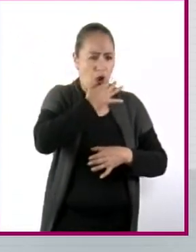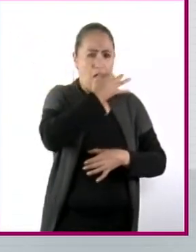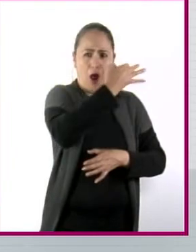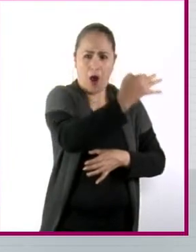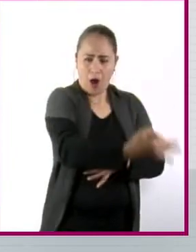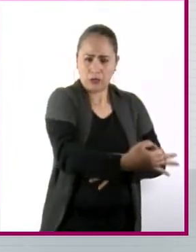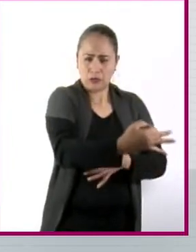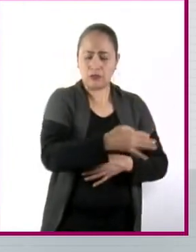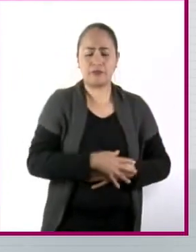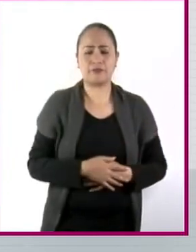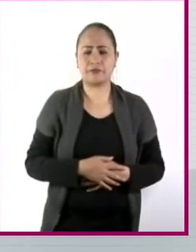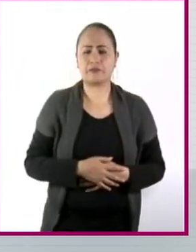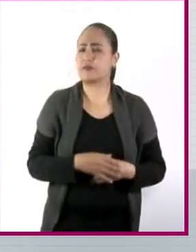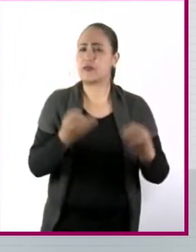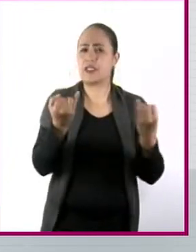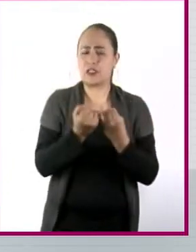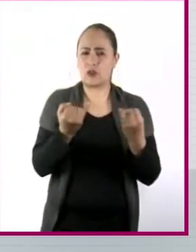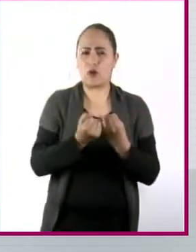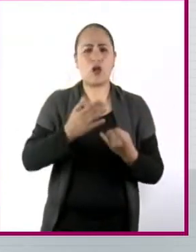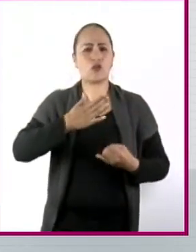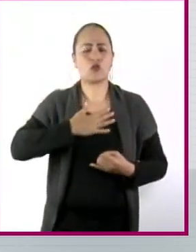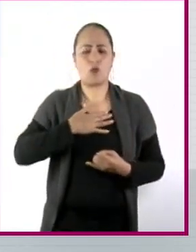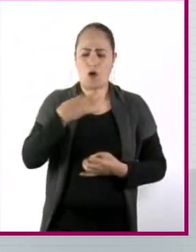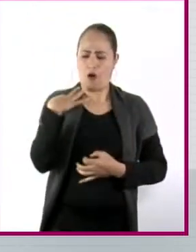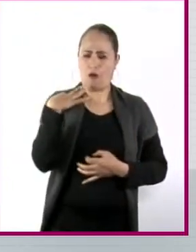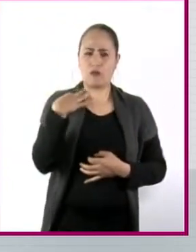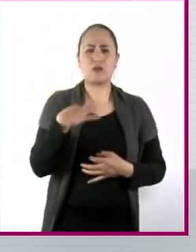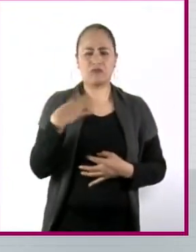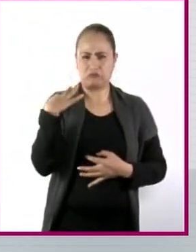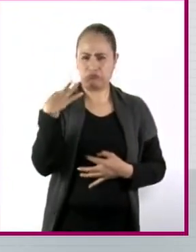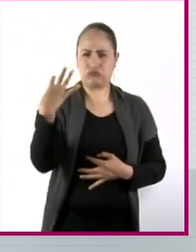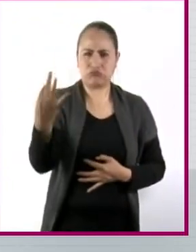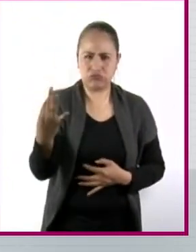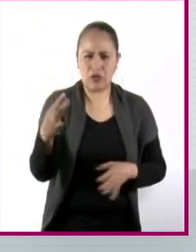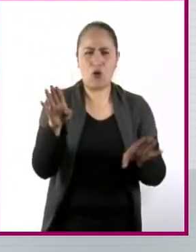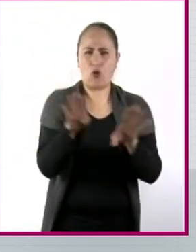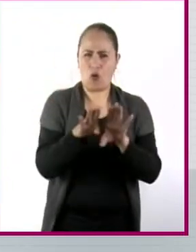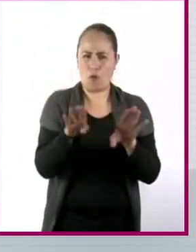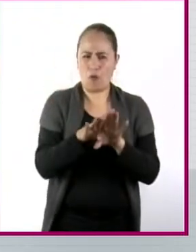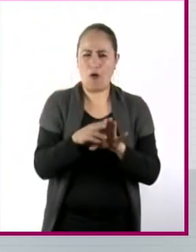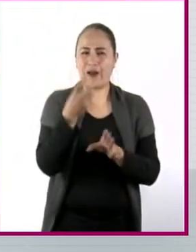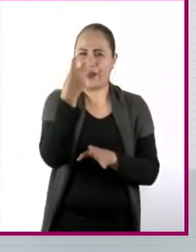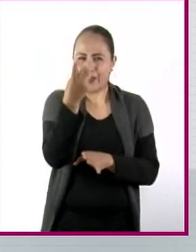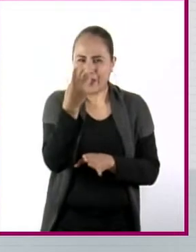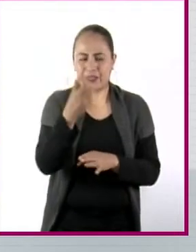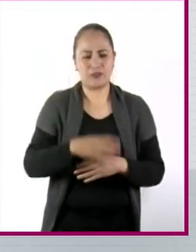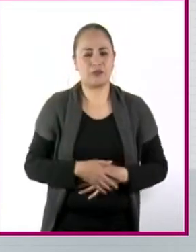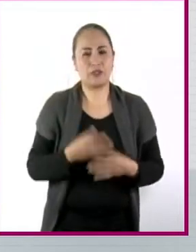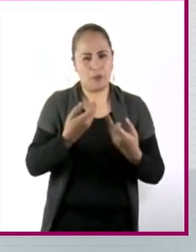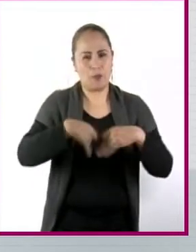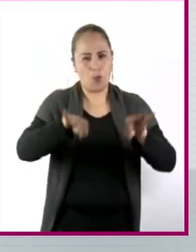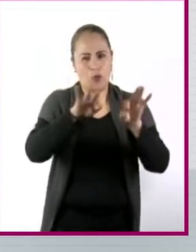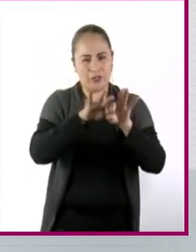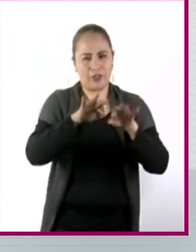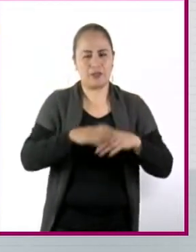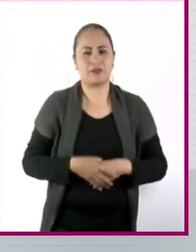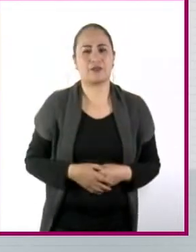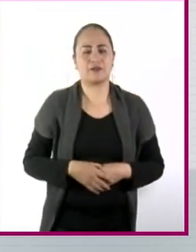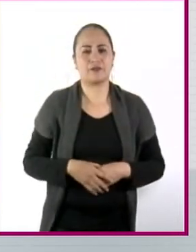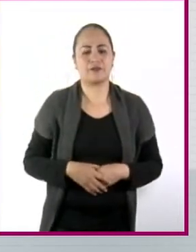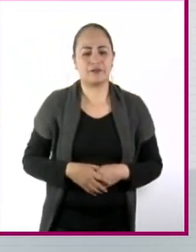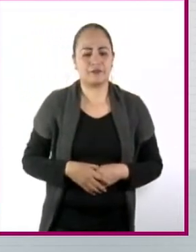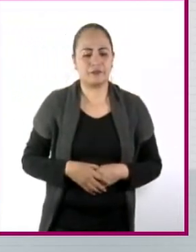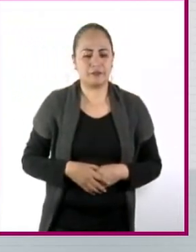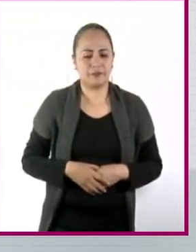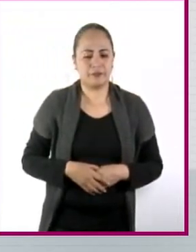el hecho de cómo te ganas esa voz, Creo que eso es una parte fundamental como en la participación